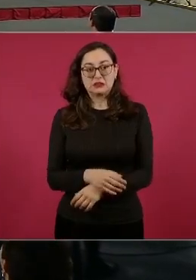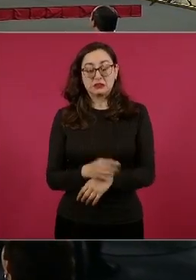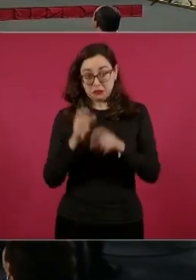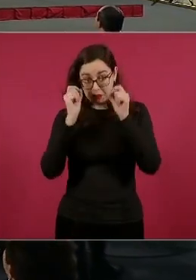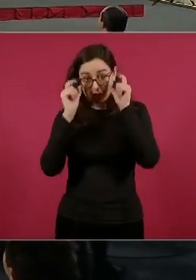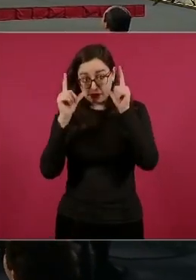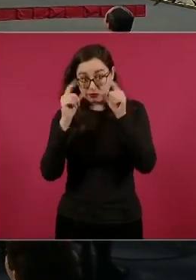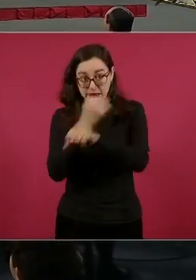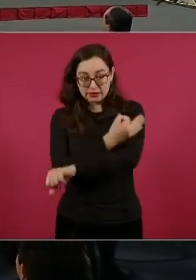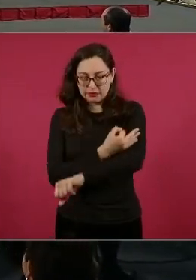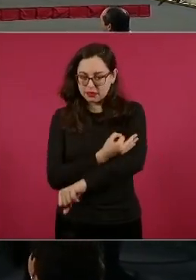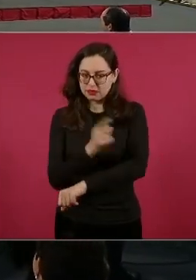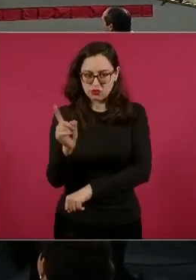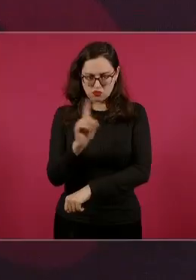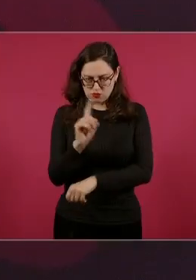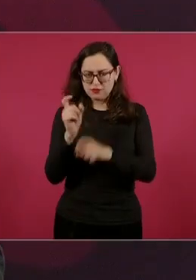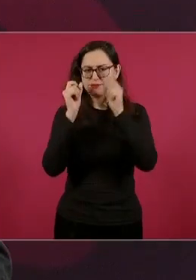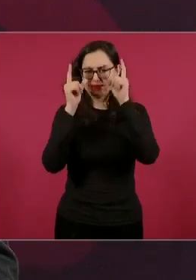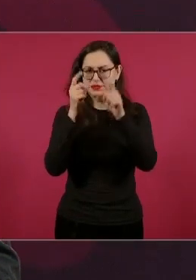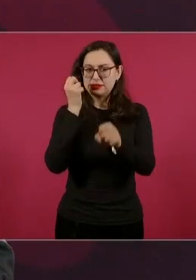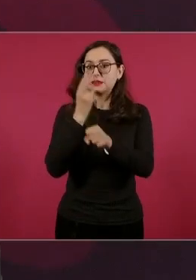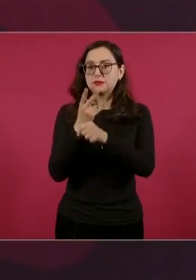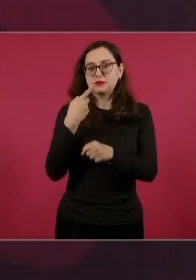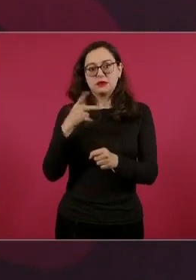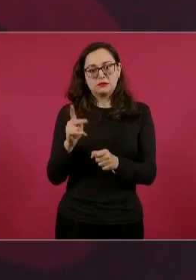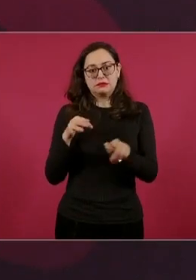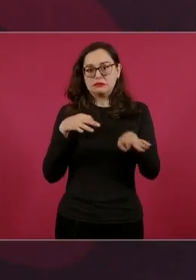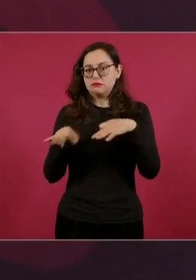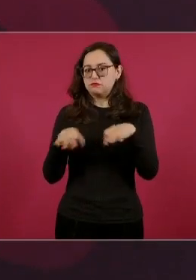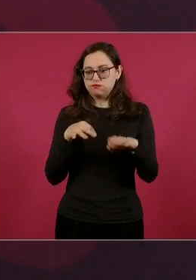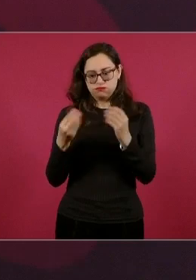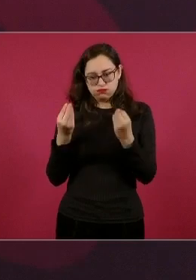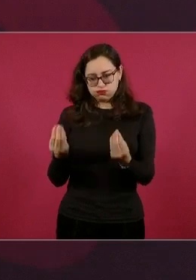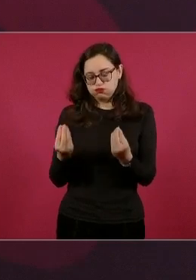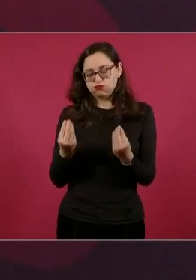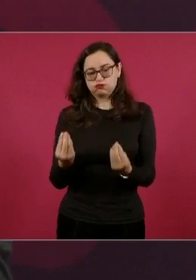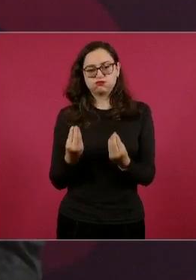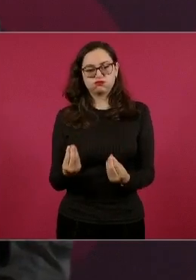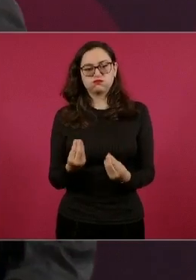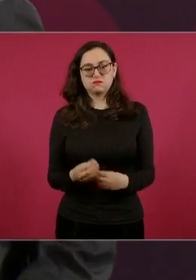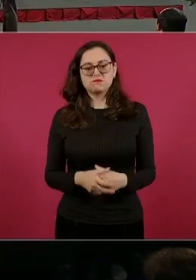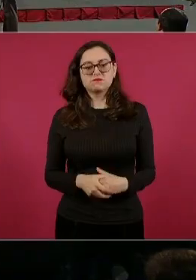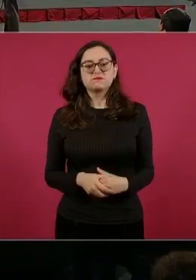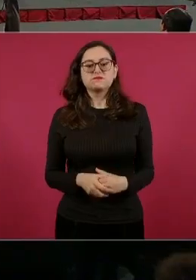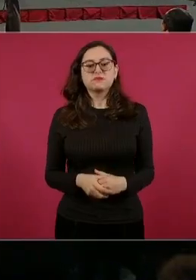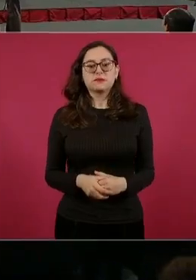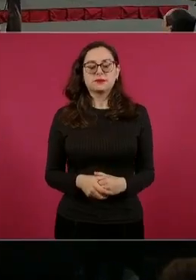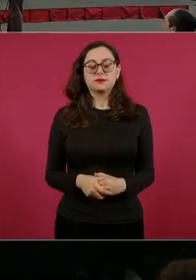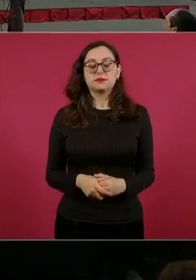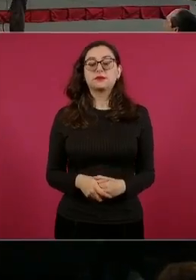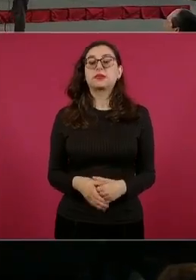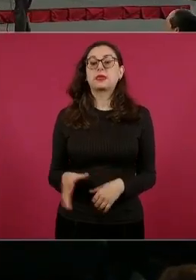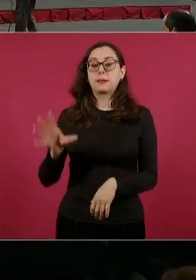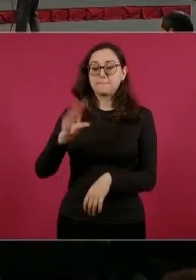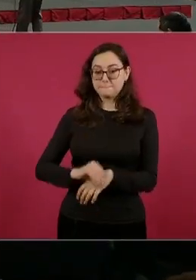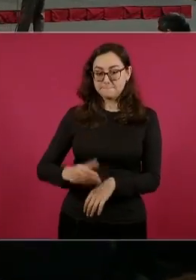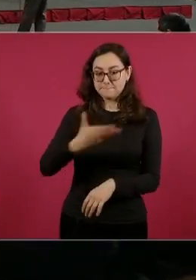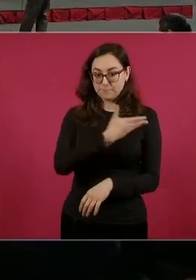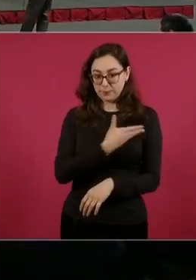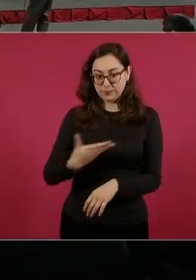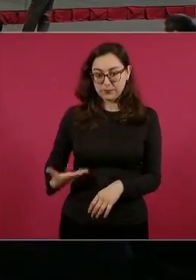hay bastantes cosas que tratar. Con su permiso, señor presidente.